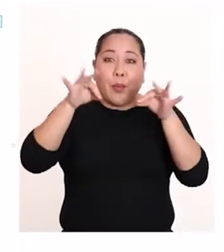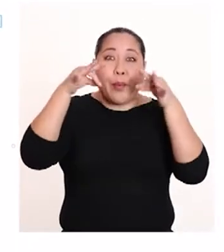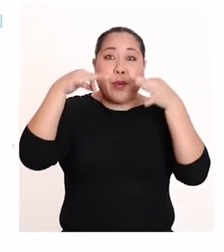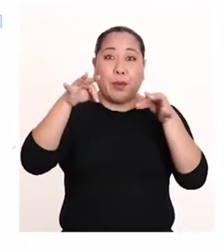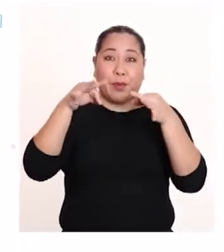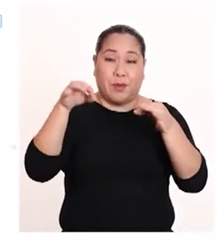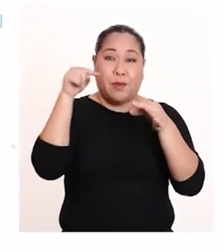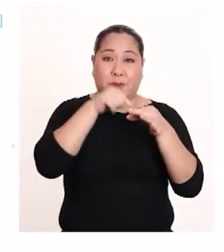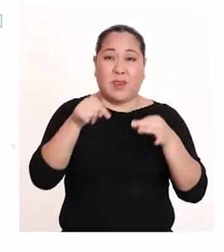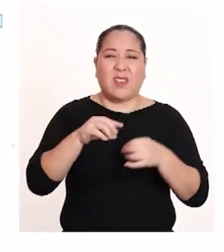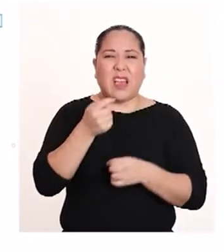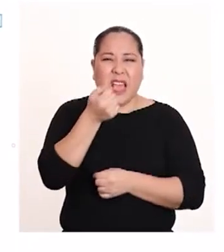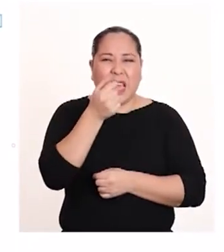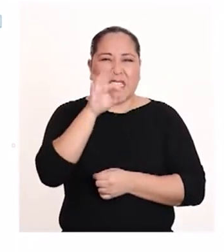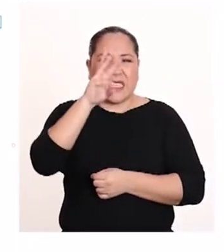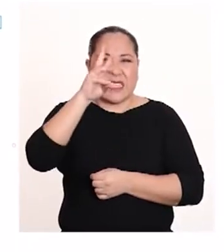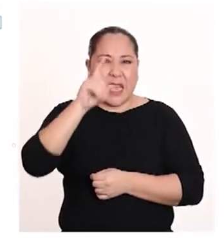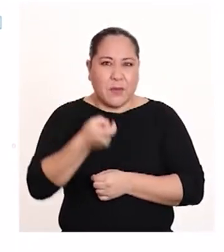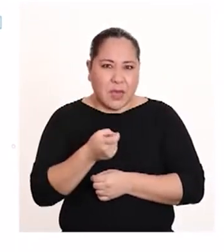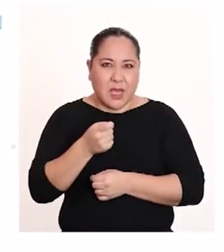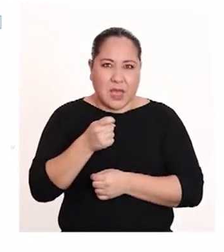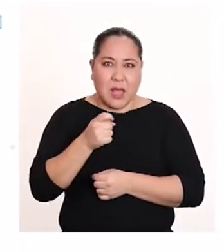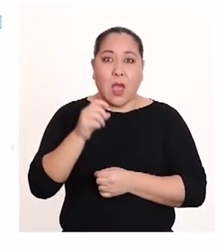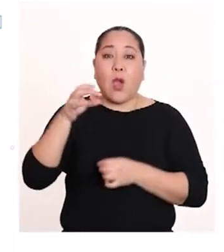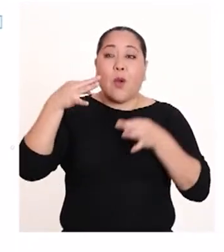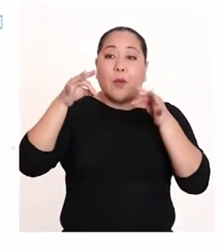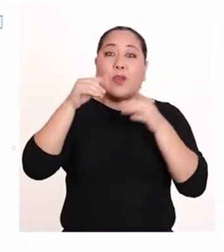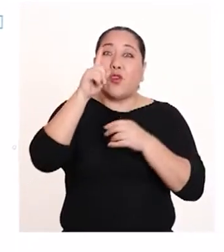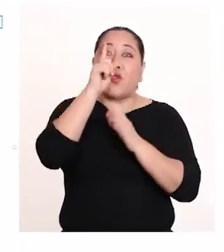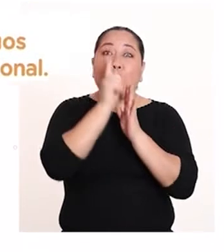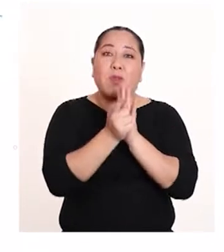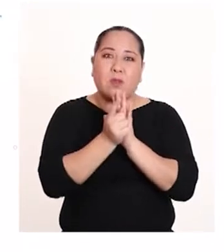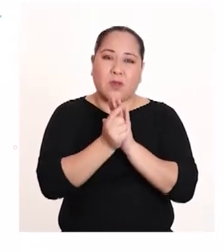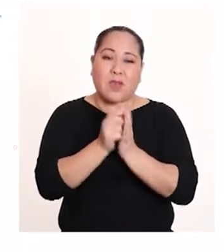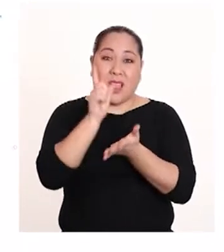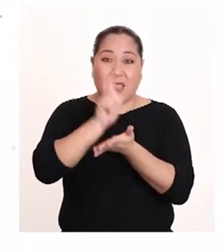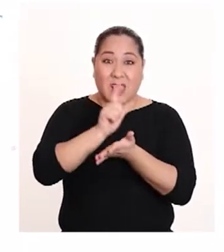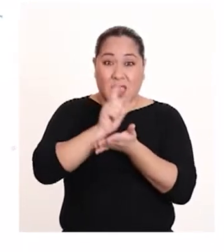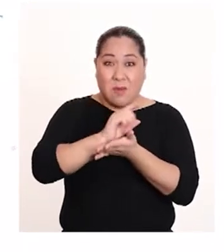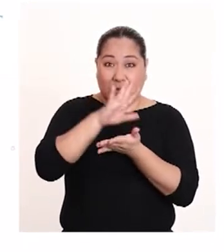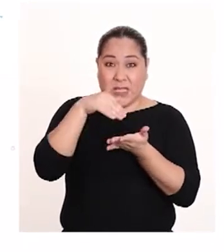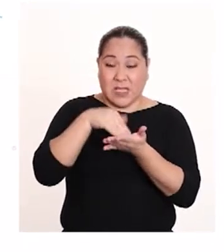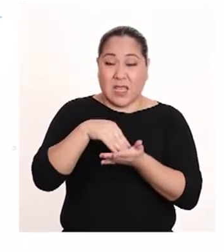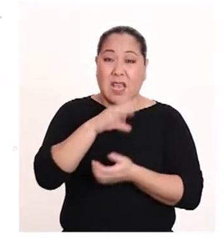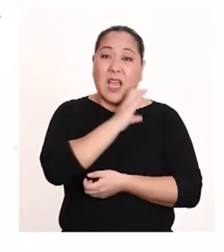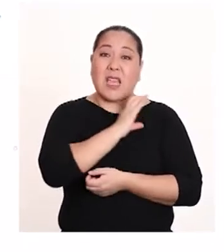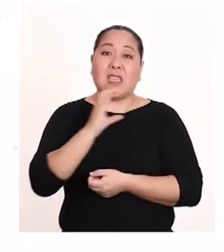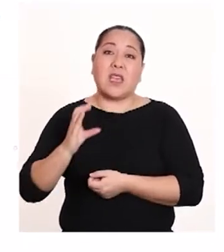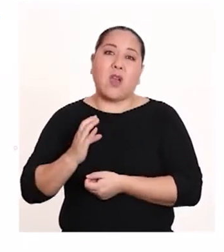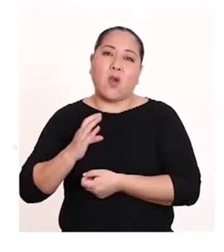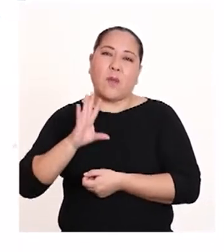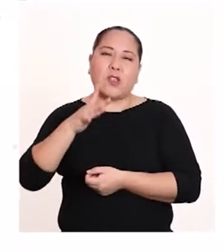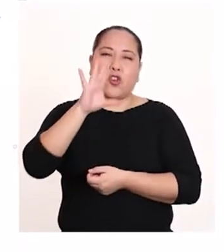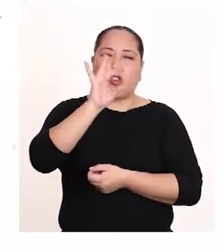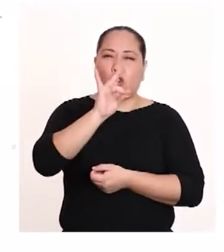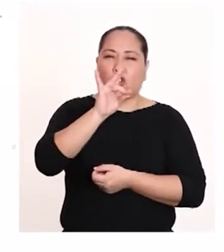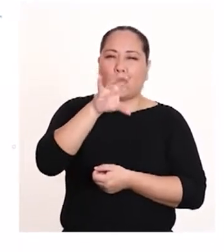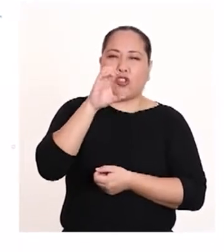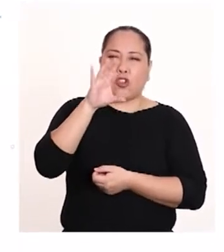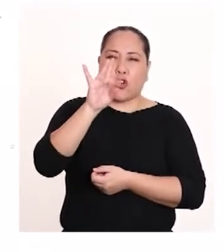plásticas, casi 6 mil bolsas por cada minuto. En Lima Metropolitana y El Callao se generan